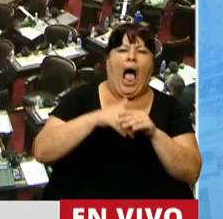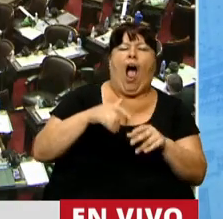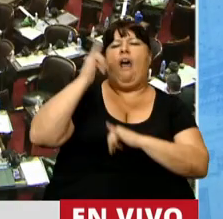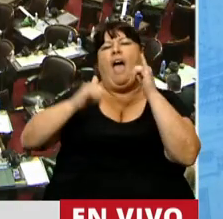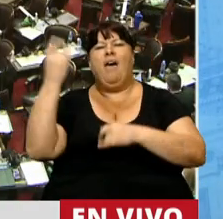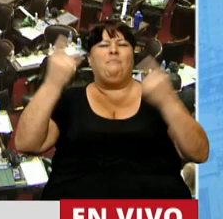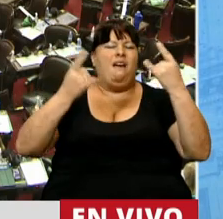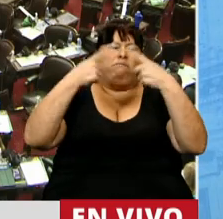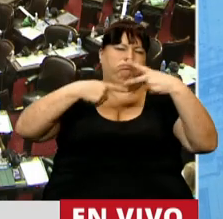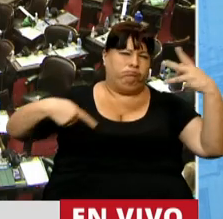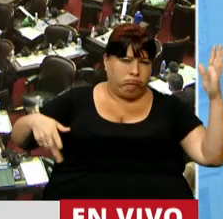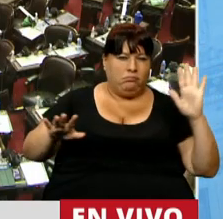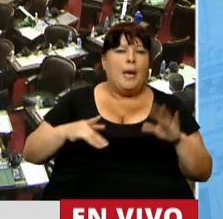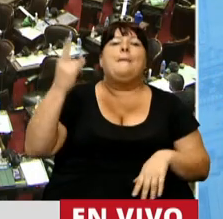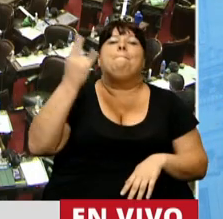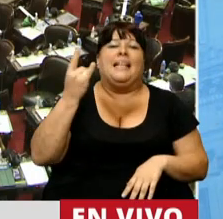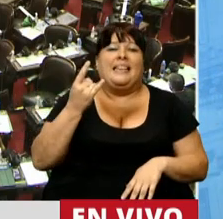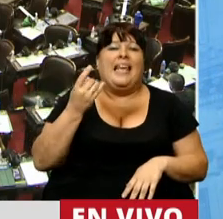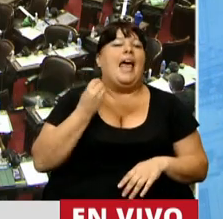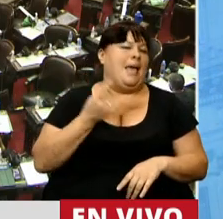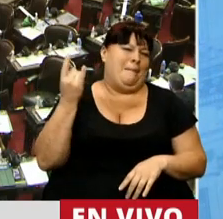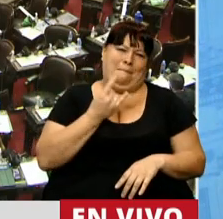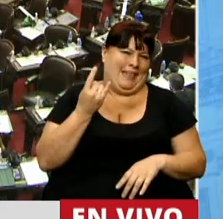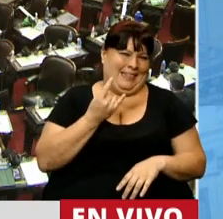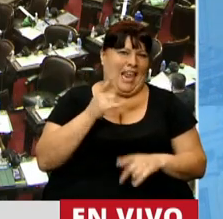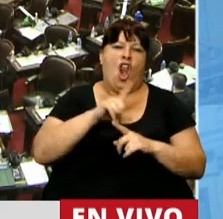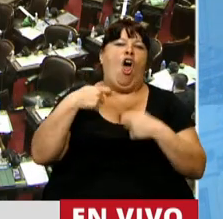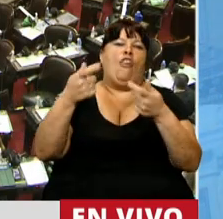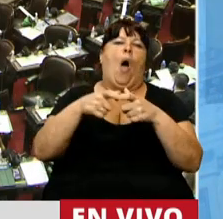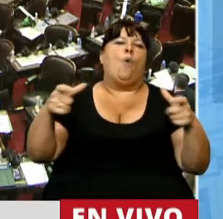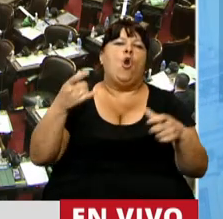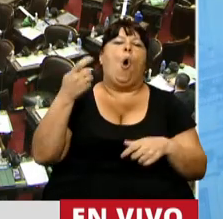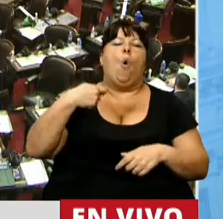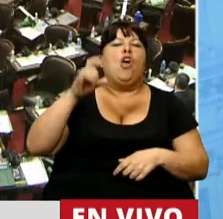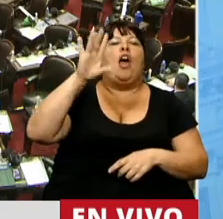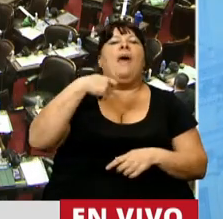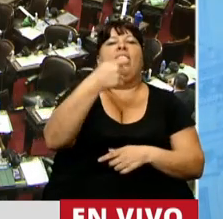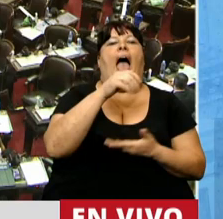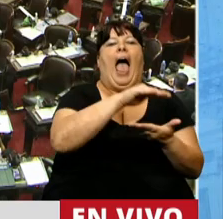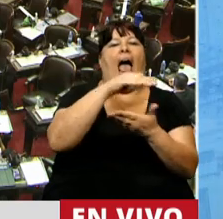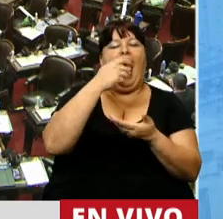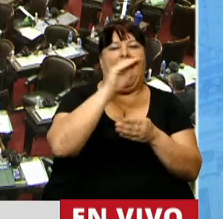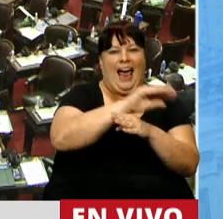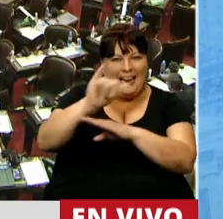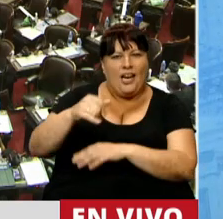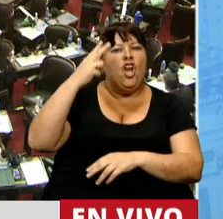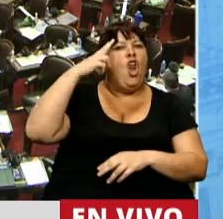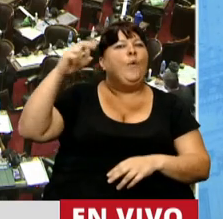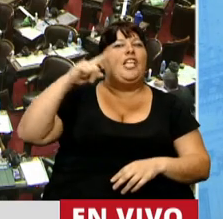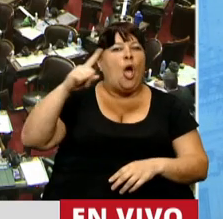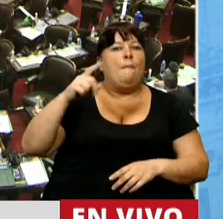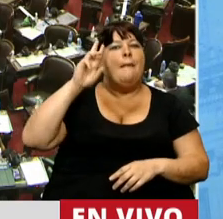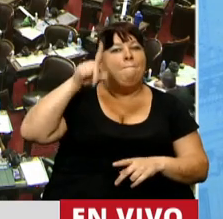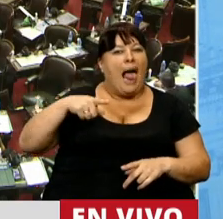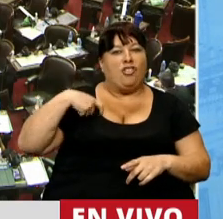relatos, de mentiras. ¿Mentiras? Mentiras no le dieron bonos a los jubilados, le dieron bonos a las asignaciones, aumentaron de 900.000